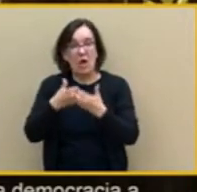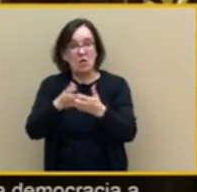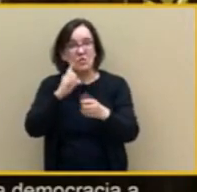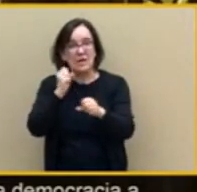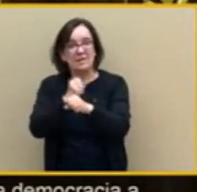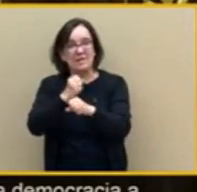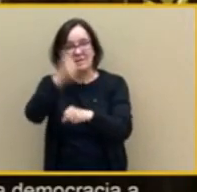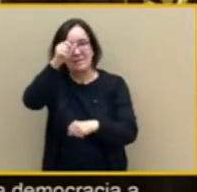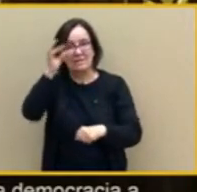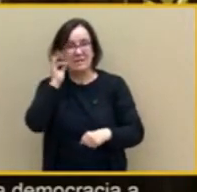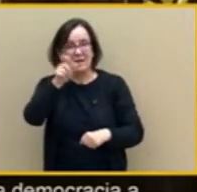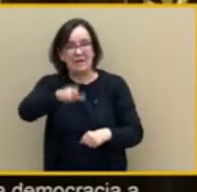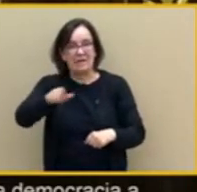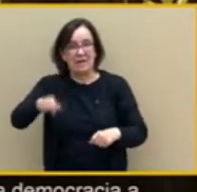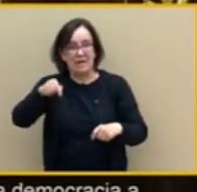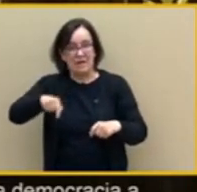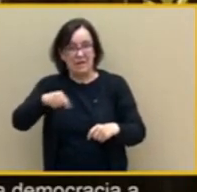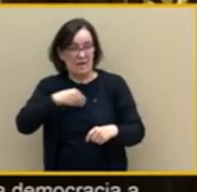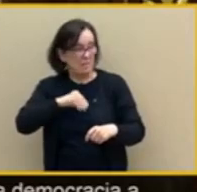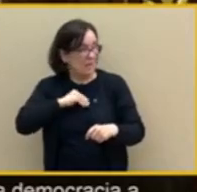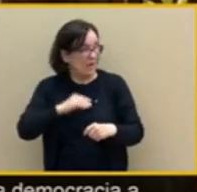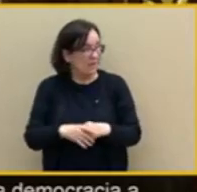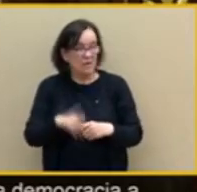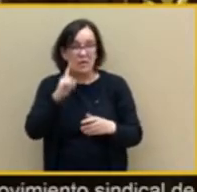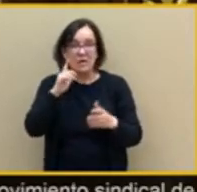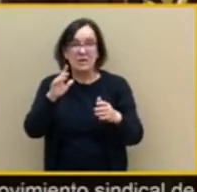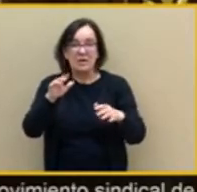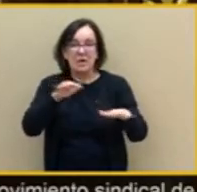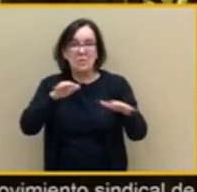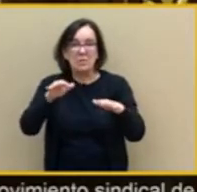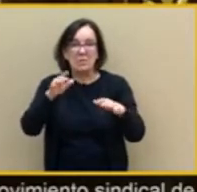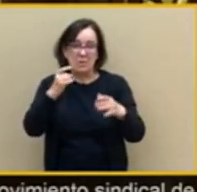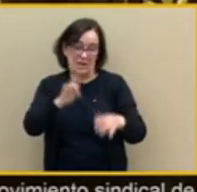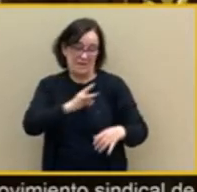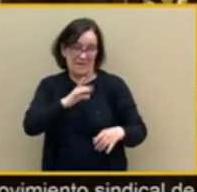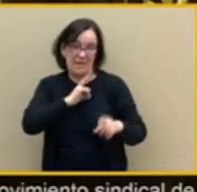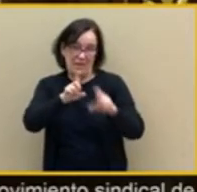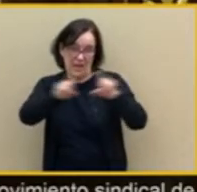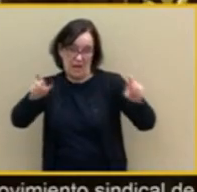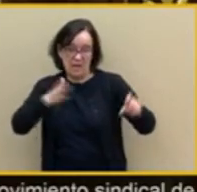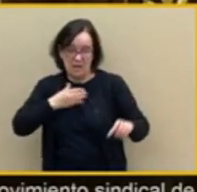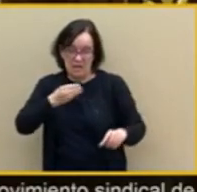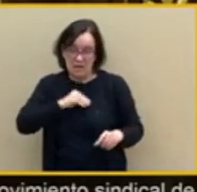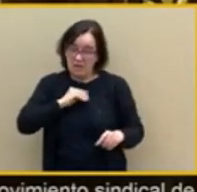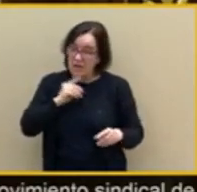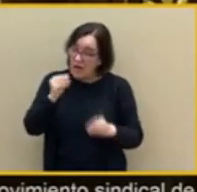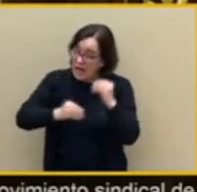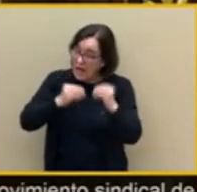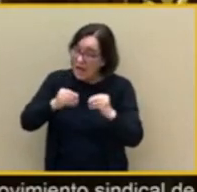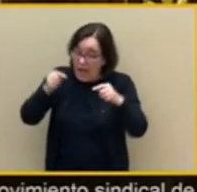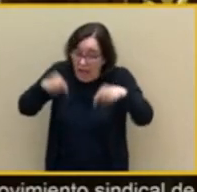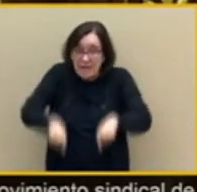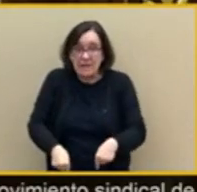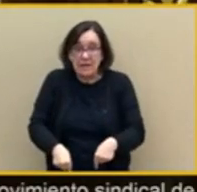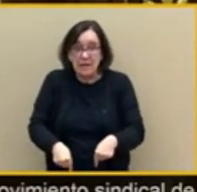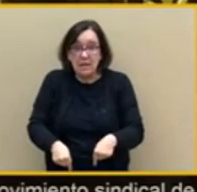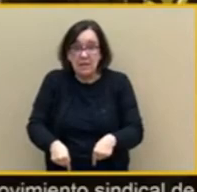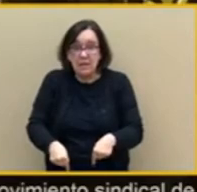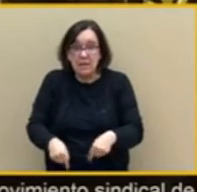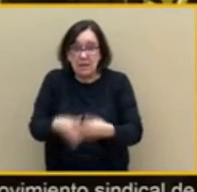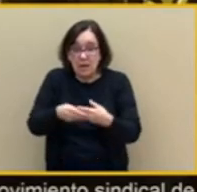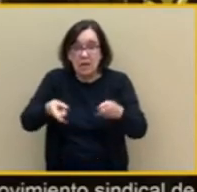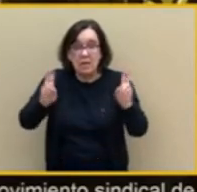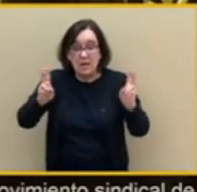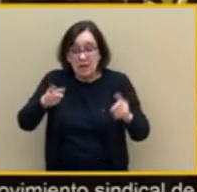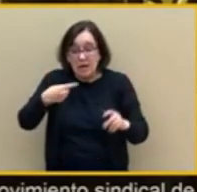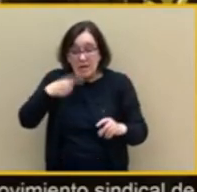sindical de nuestro país. Hemos llegado hasta aquí, señor Tamames, como usted ha referido, gracias al movimiento